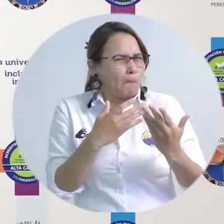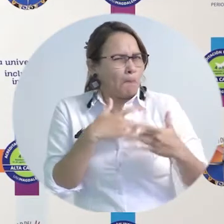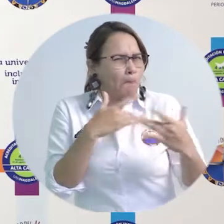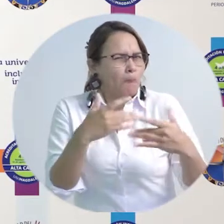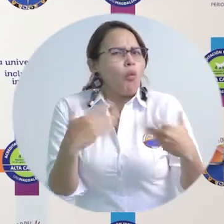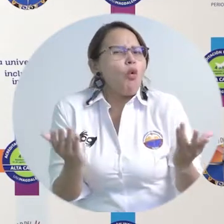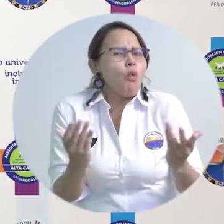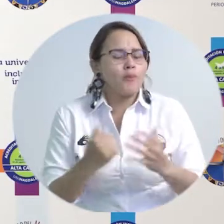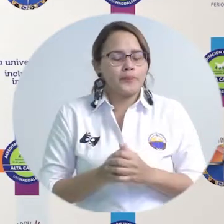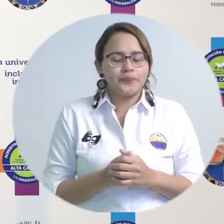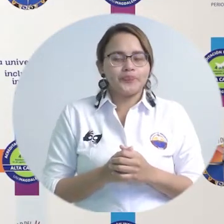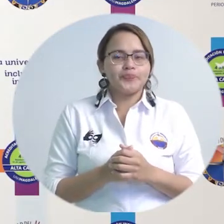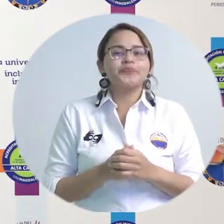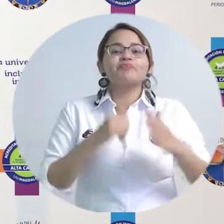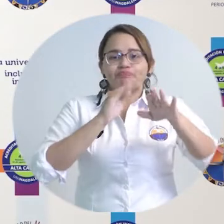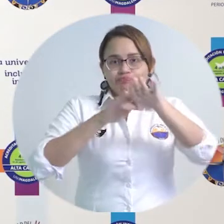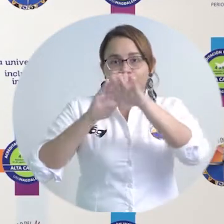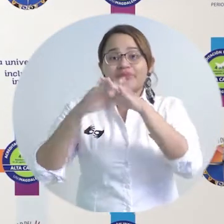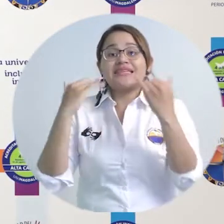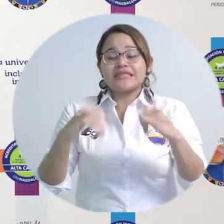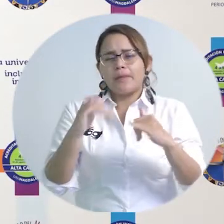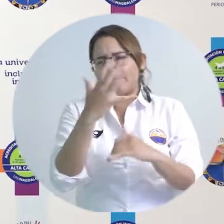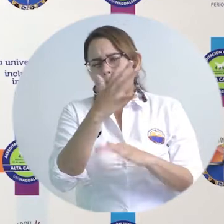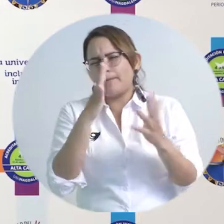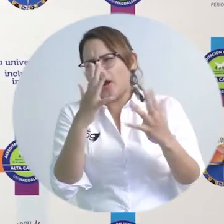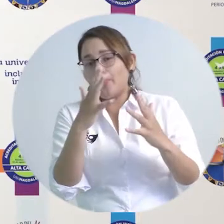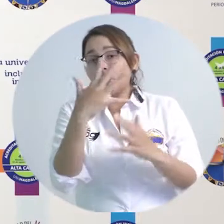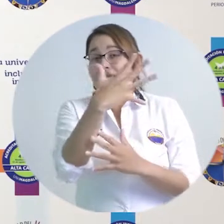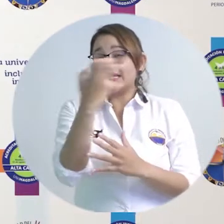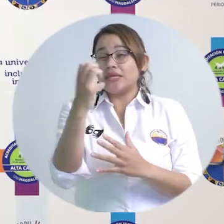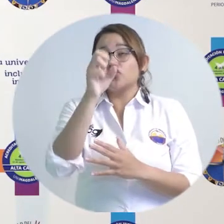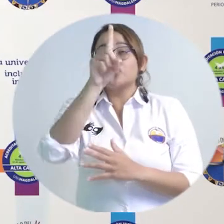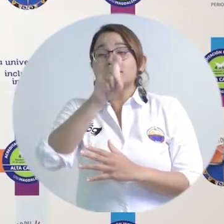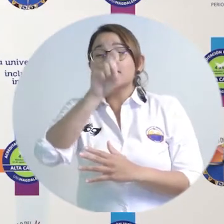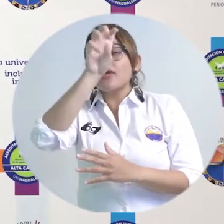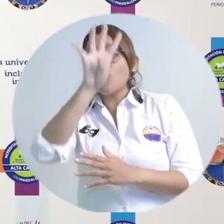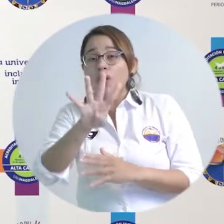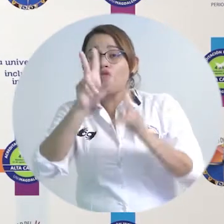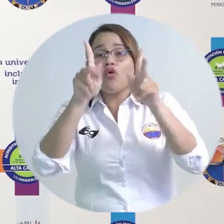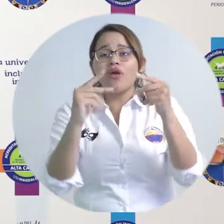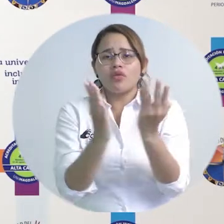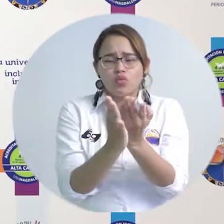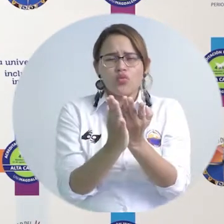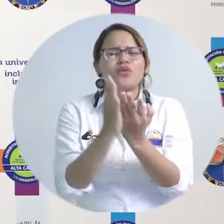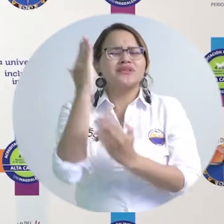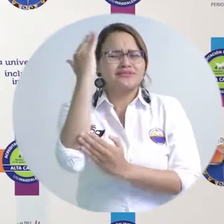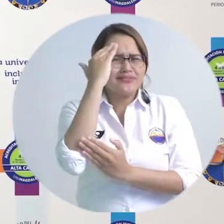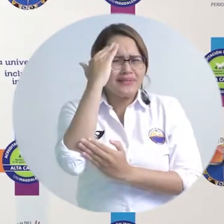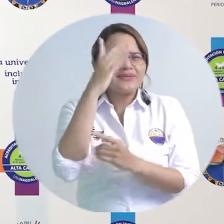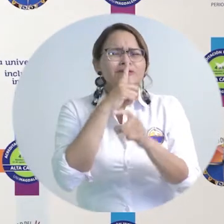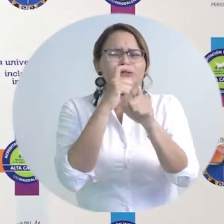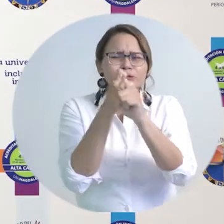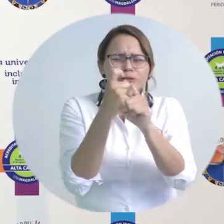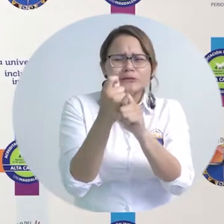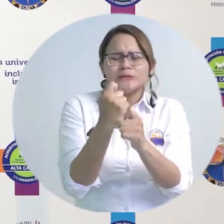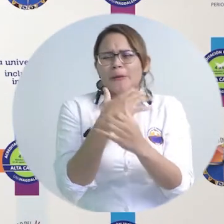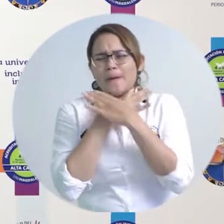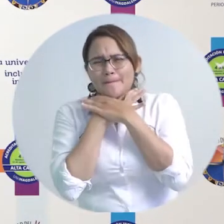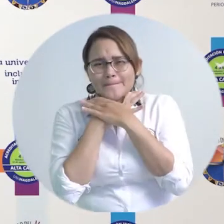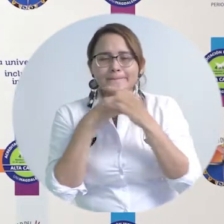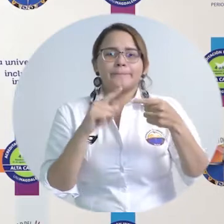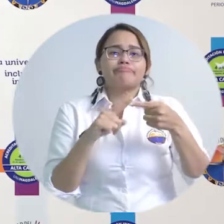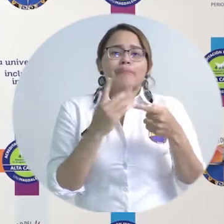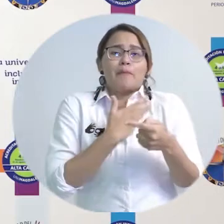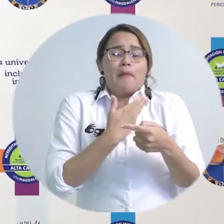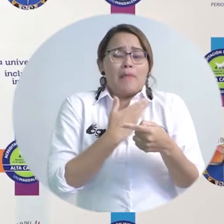hemos identificado y focalizado ya hoy 564 estudiantes con diferentes condiciones y situaciones de vulnerabilidad, madres cabeza de